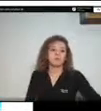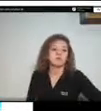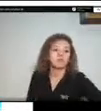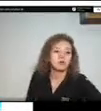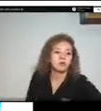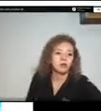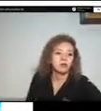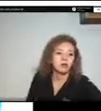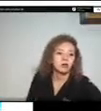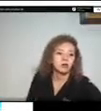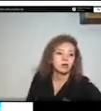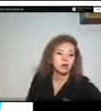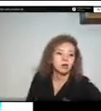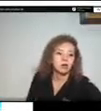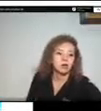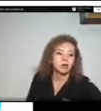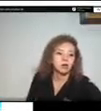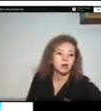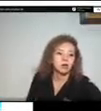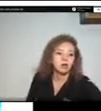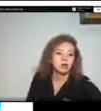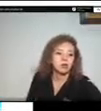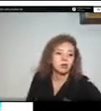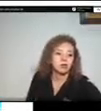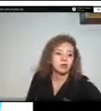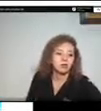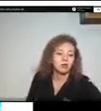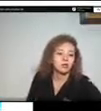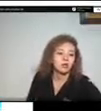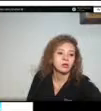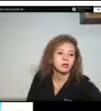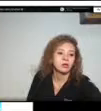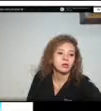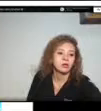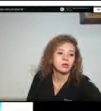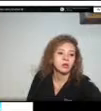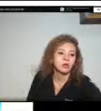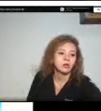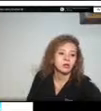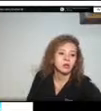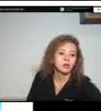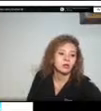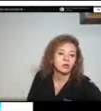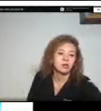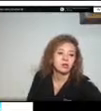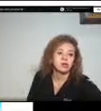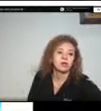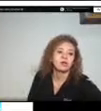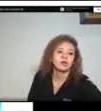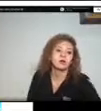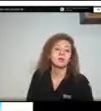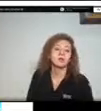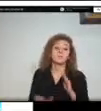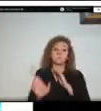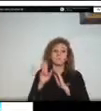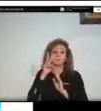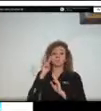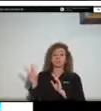aquí vemos un contexto de la ubicación de las cuencas dentro del departamento